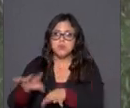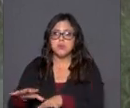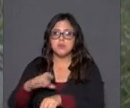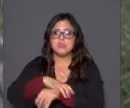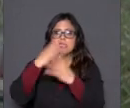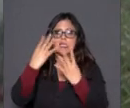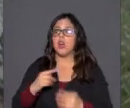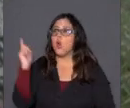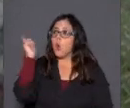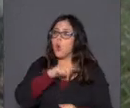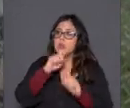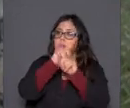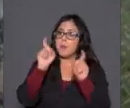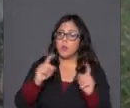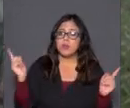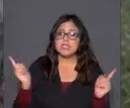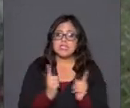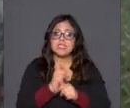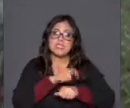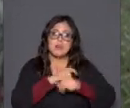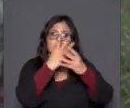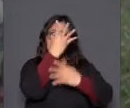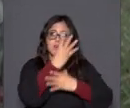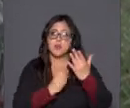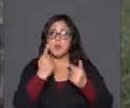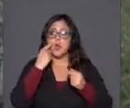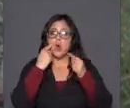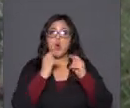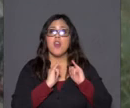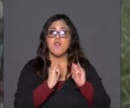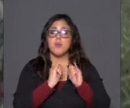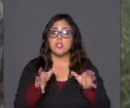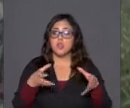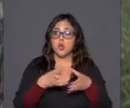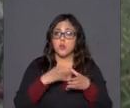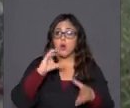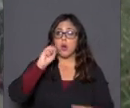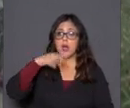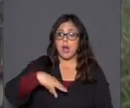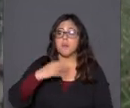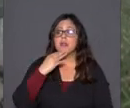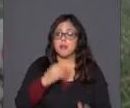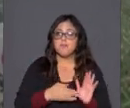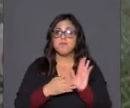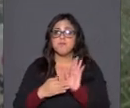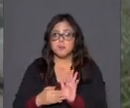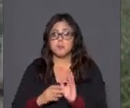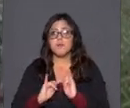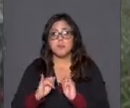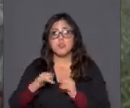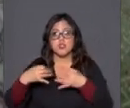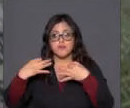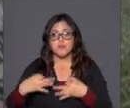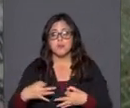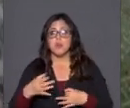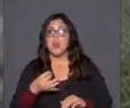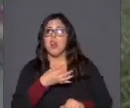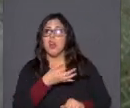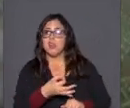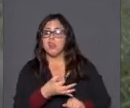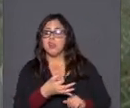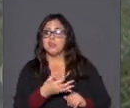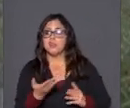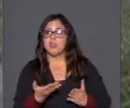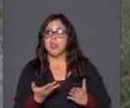pregunta muy breve porque se me acabó el tiempo, gobernador, pero en el comunicado de la CAMP, que también ya dimos cuenta parte en la nota principal, se dice en una parte, dice